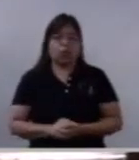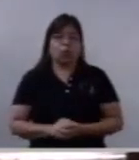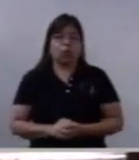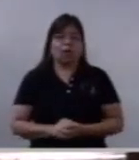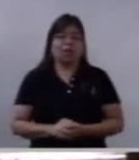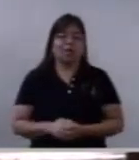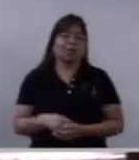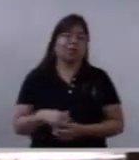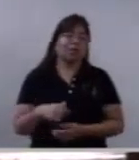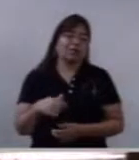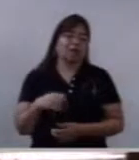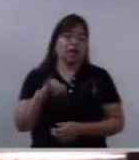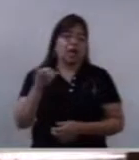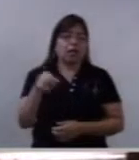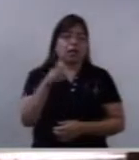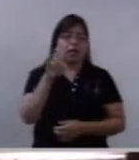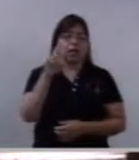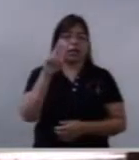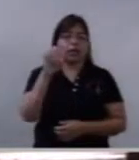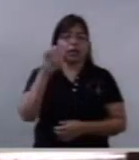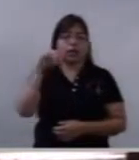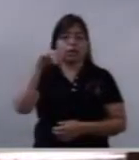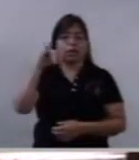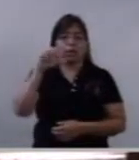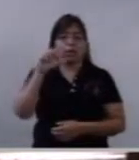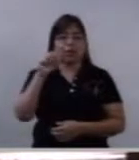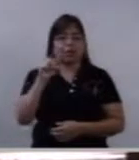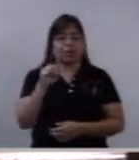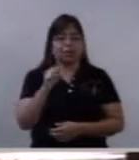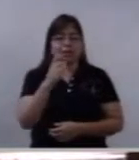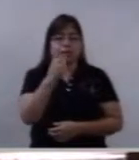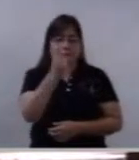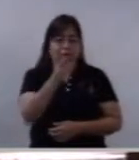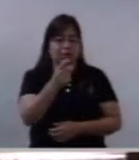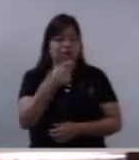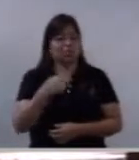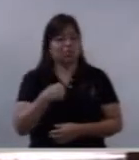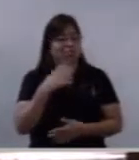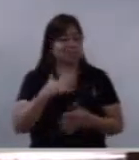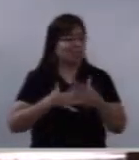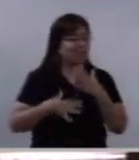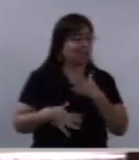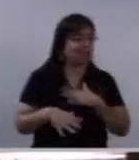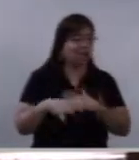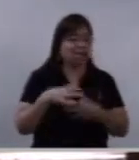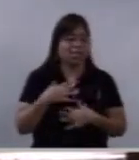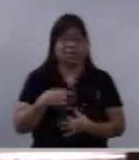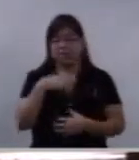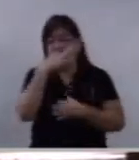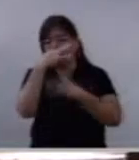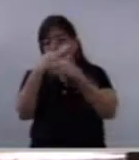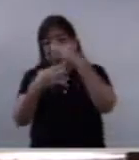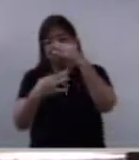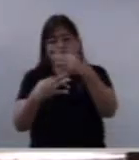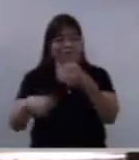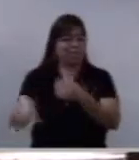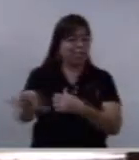cansado de anunciar al Señor y de recibir siempre oposición,